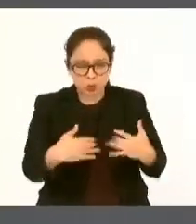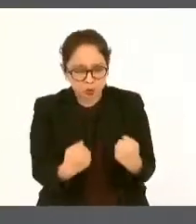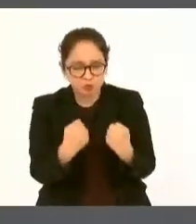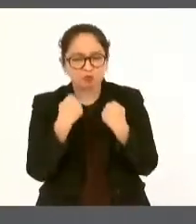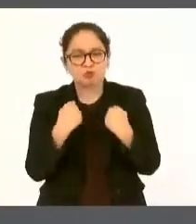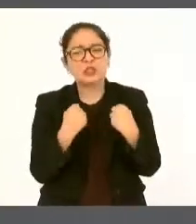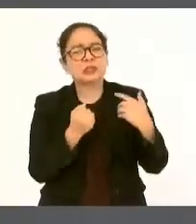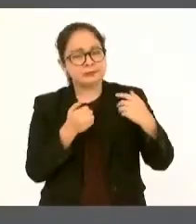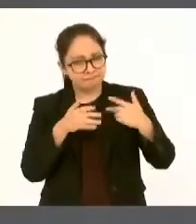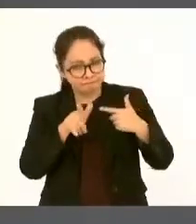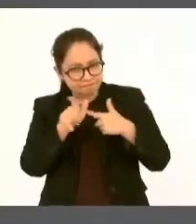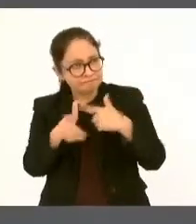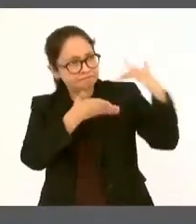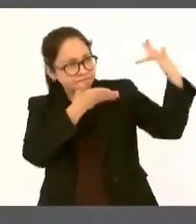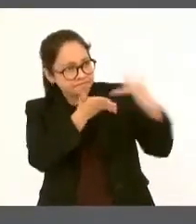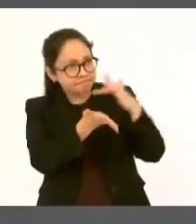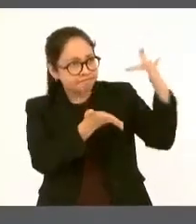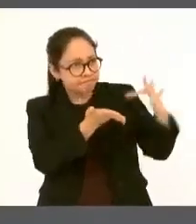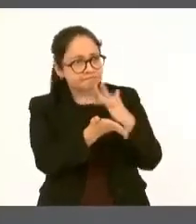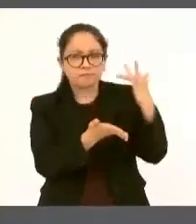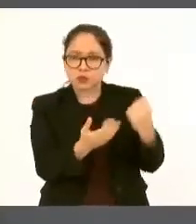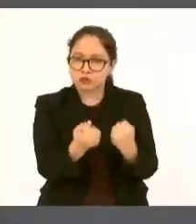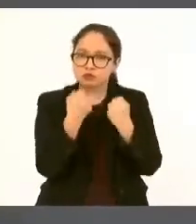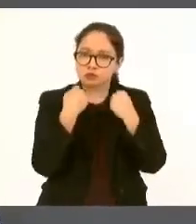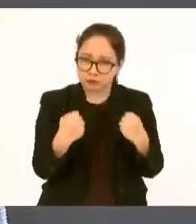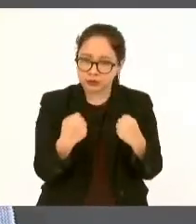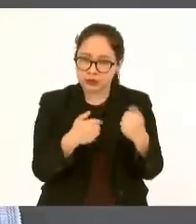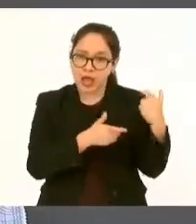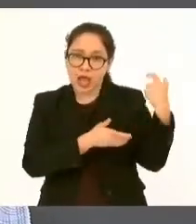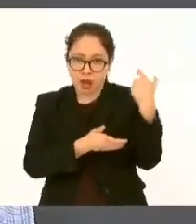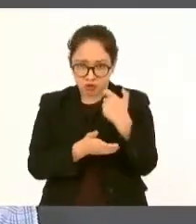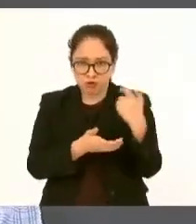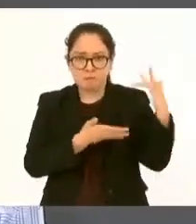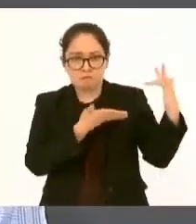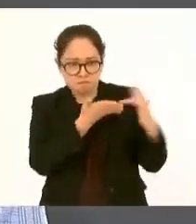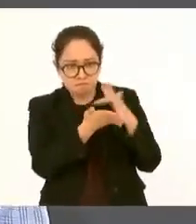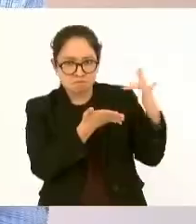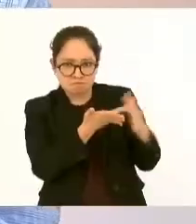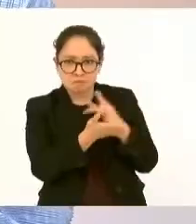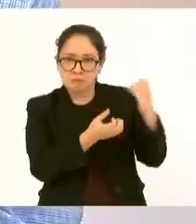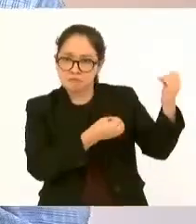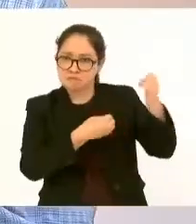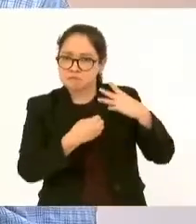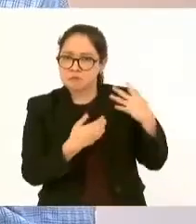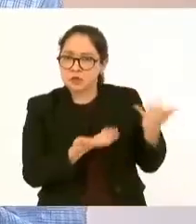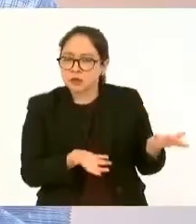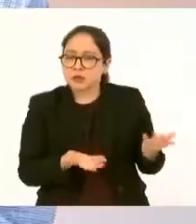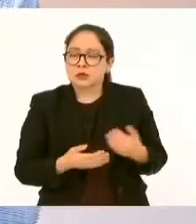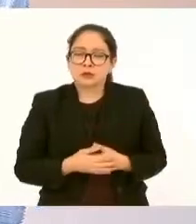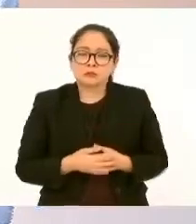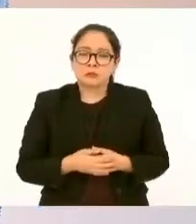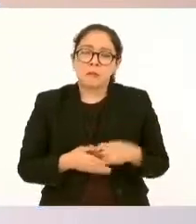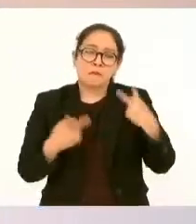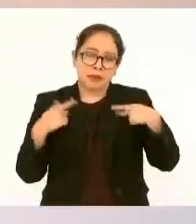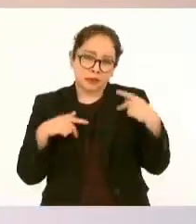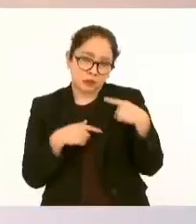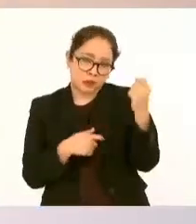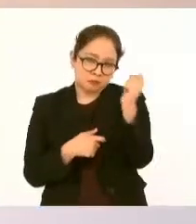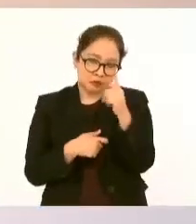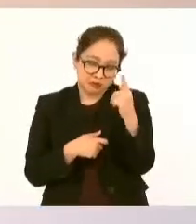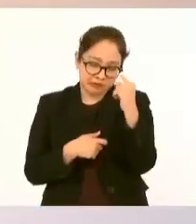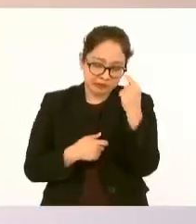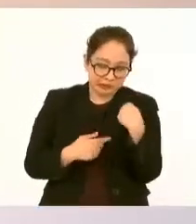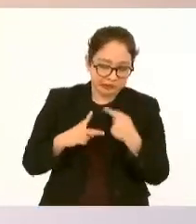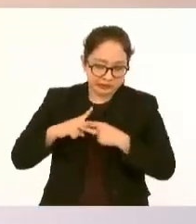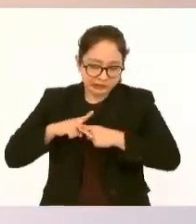la altura de las circunstancias, los expertos estaban pronosticando de que se iban a